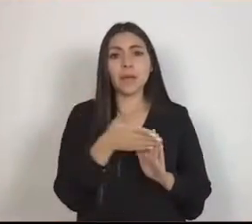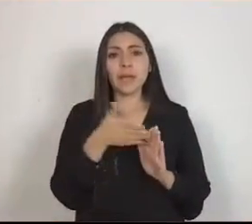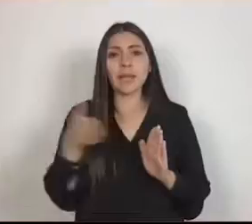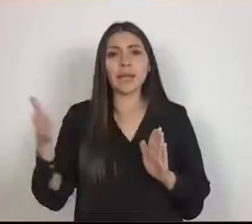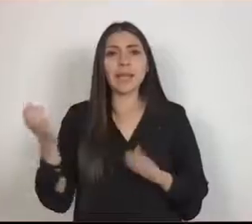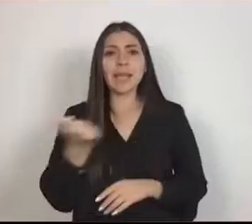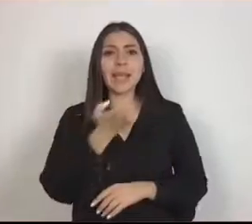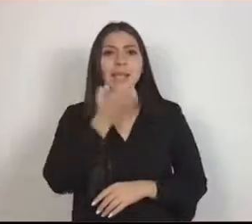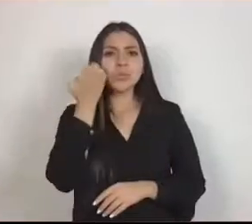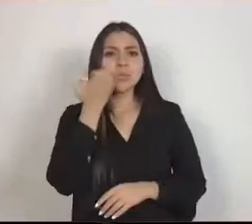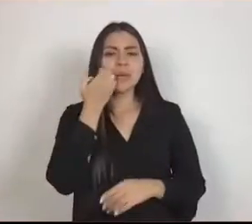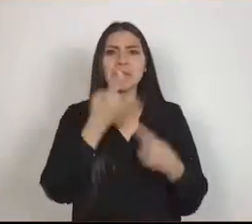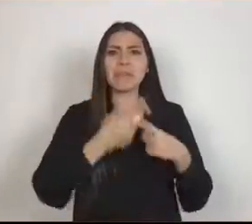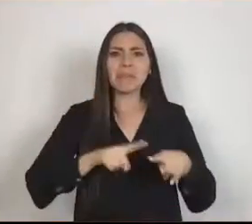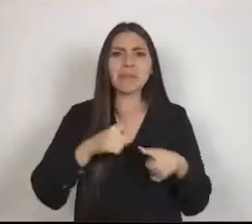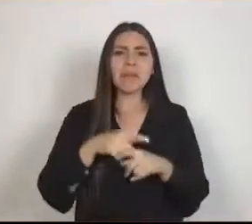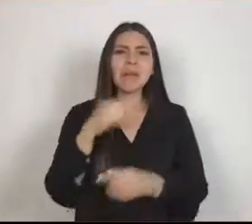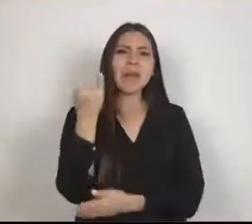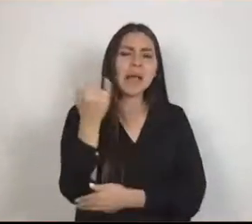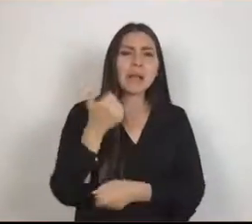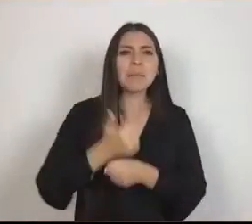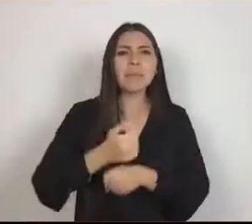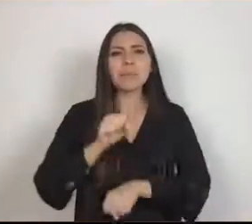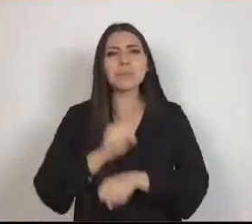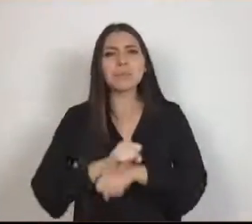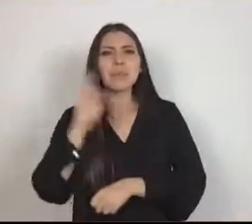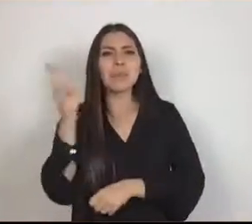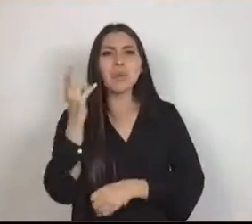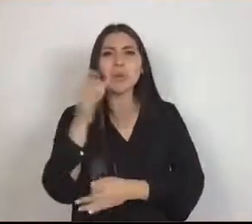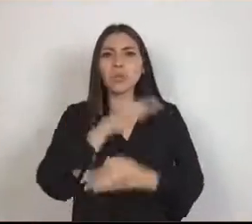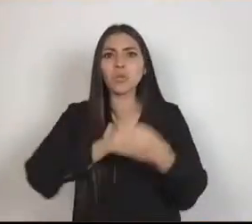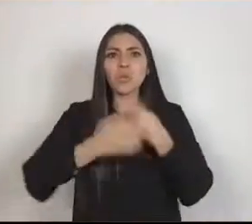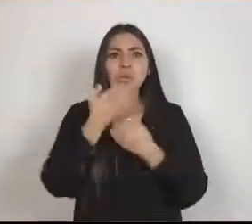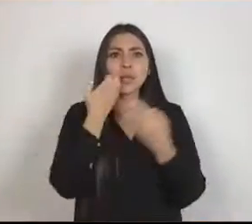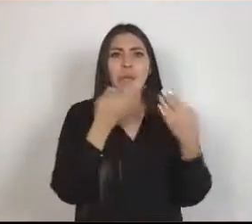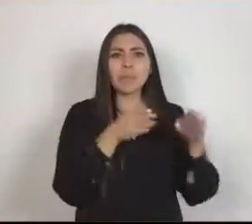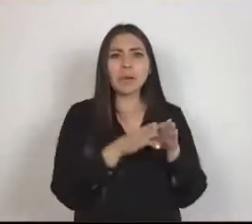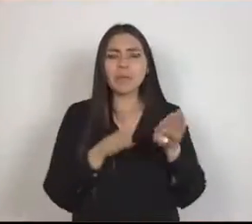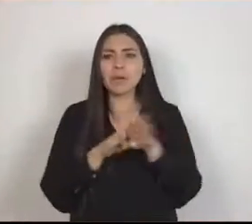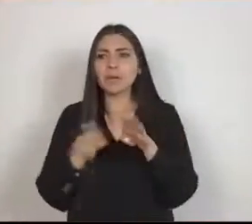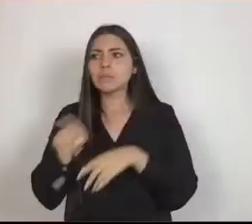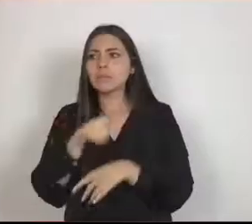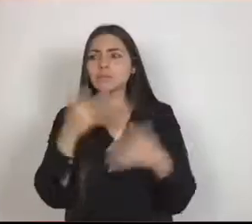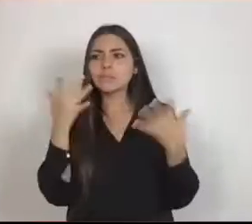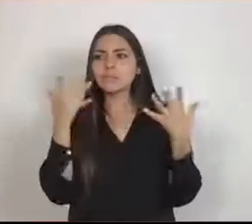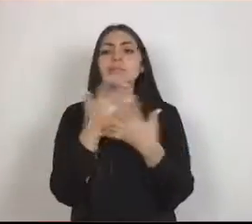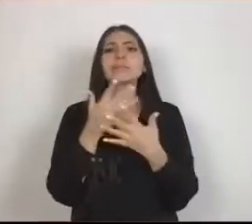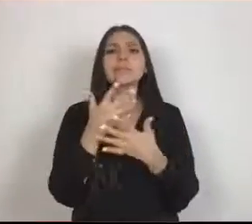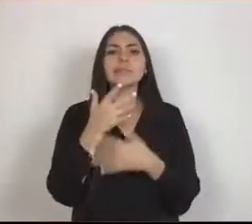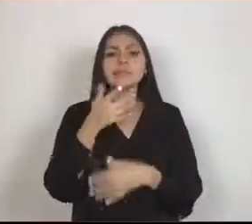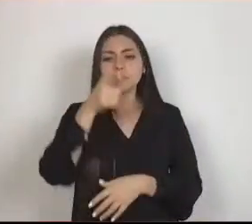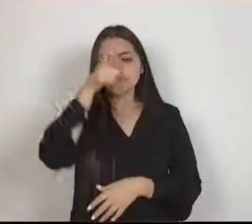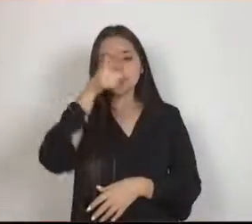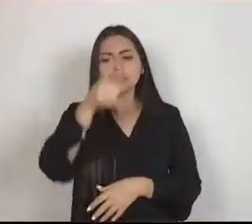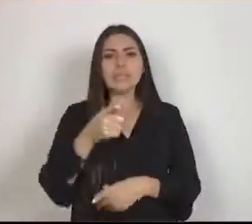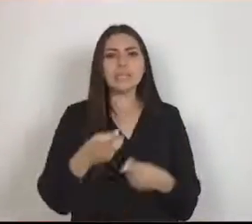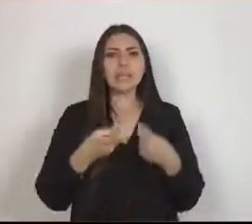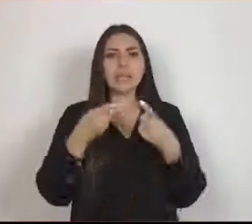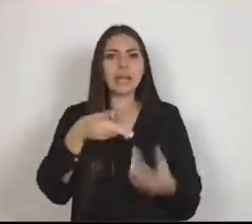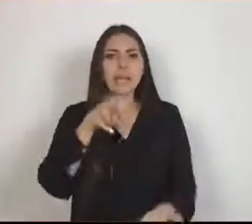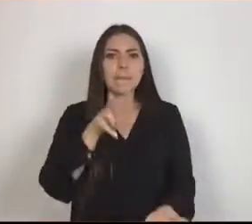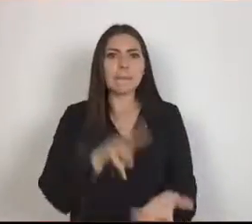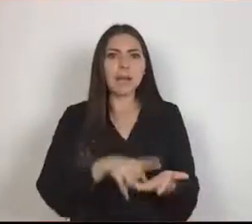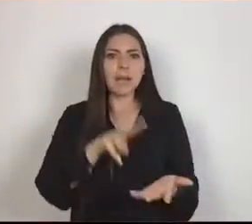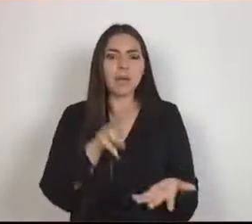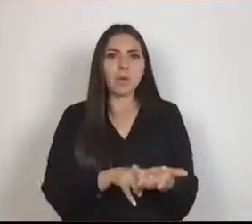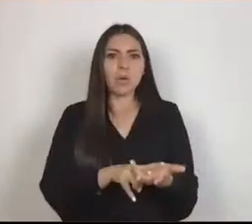todos los niveles permitió visualizar el valor y la importancia que tienen los docentes en la